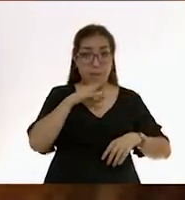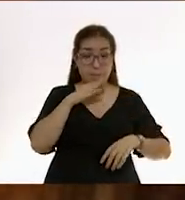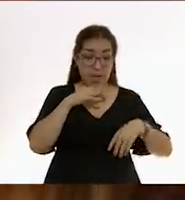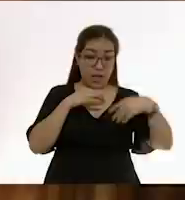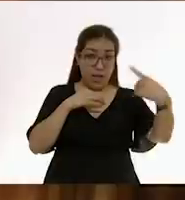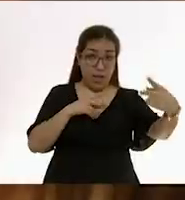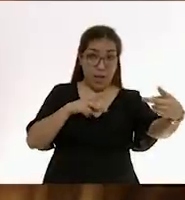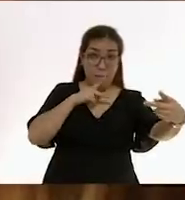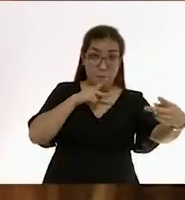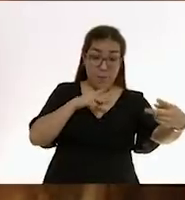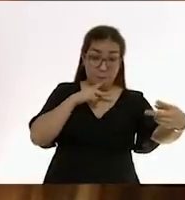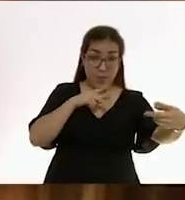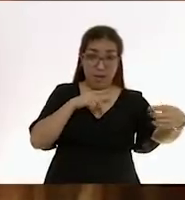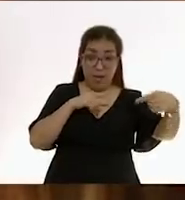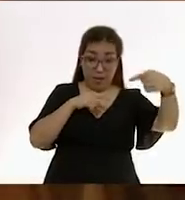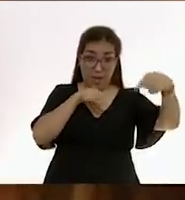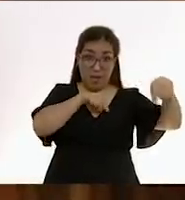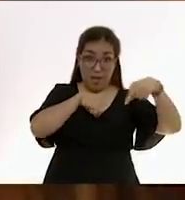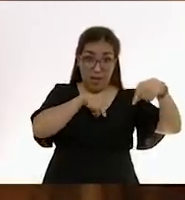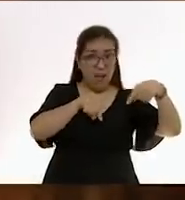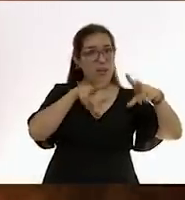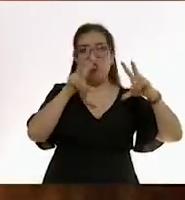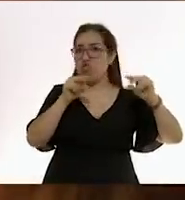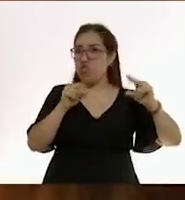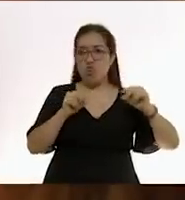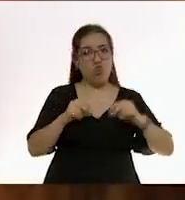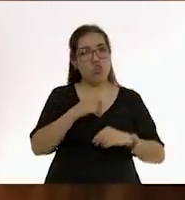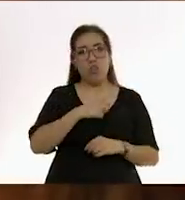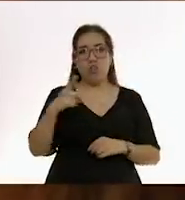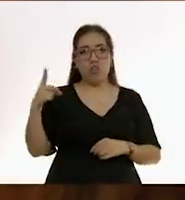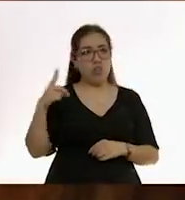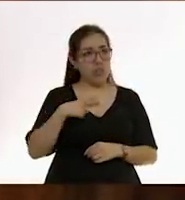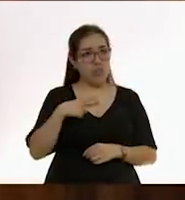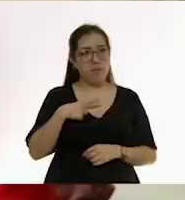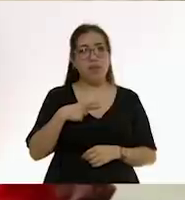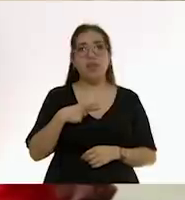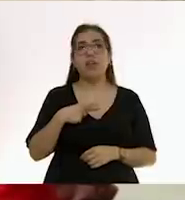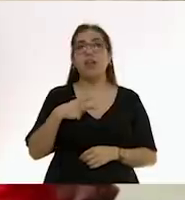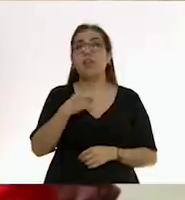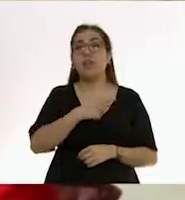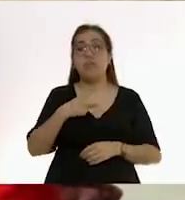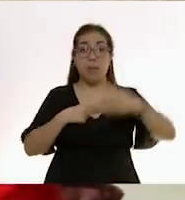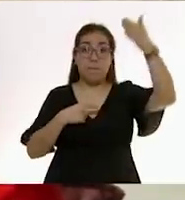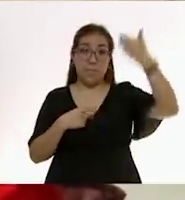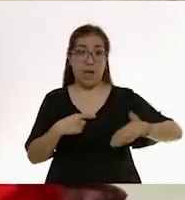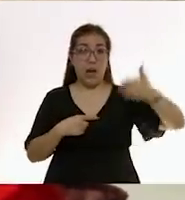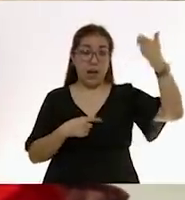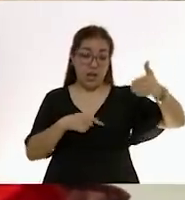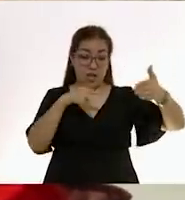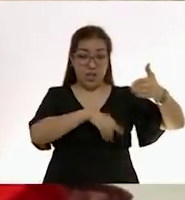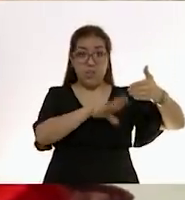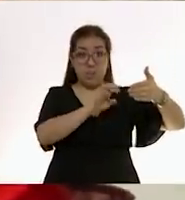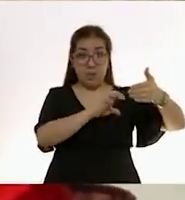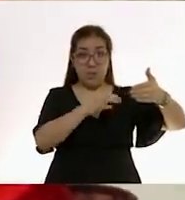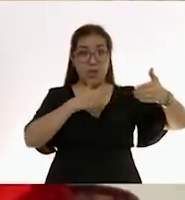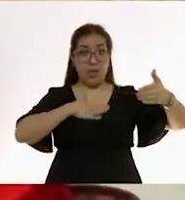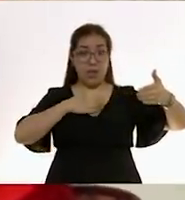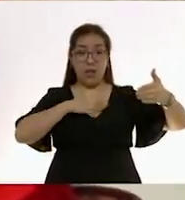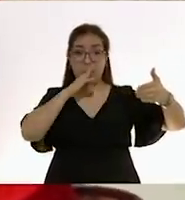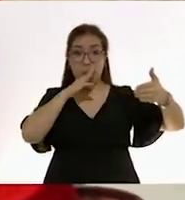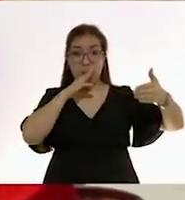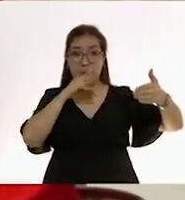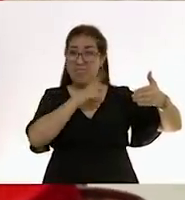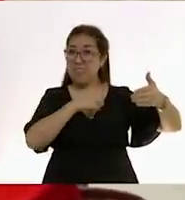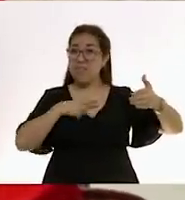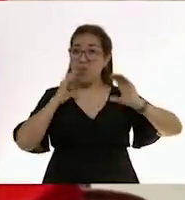y papá. Porque papá tiene el riesgo de rodarse y aplastarlo. Mamá no lo hace por instinto. También es importante que no haya almohadas cerca de la